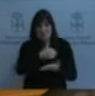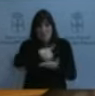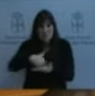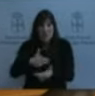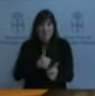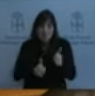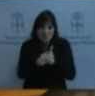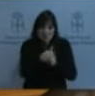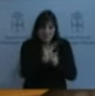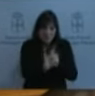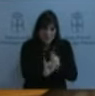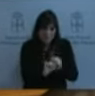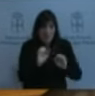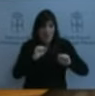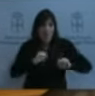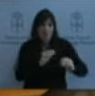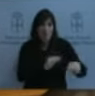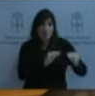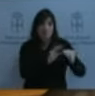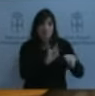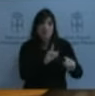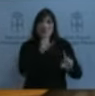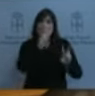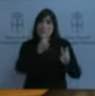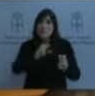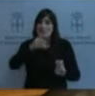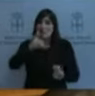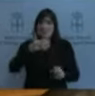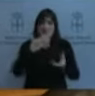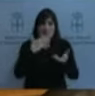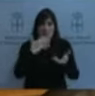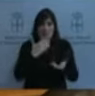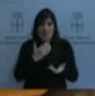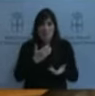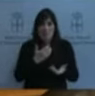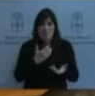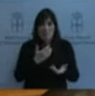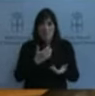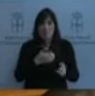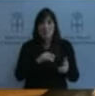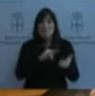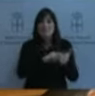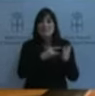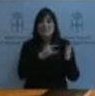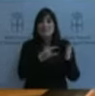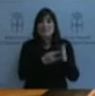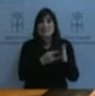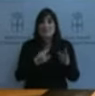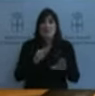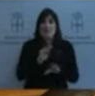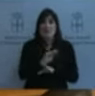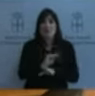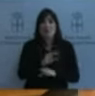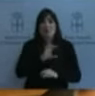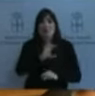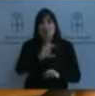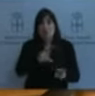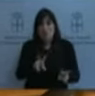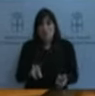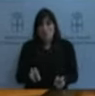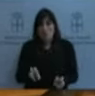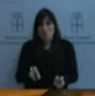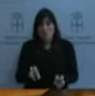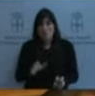importante, por ejemplo, será el nuevo sistema de financiación autonómico, si efectivamente a partir de él tenemos